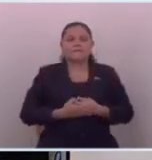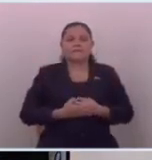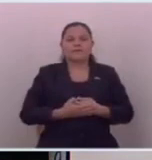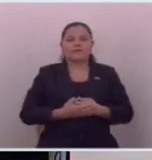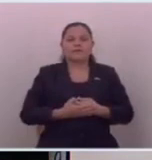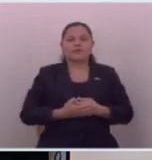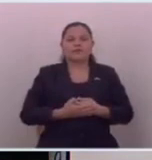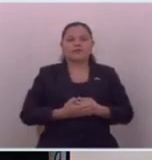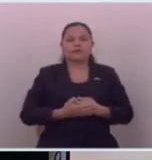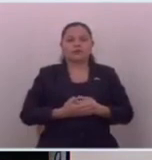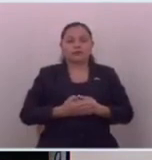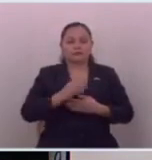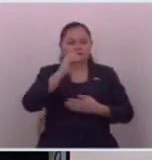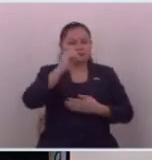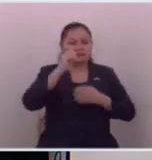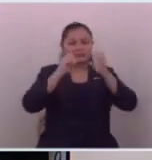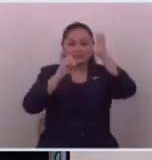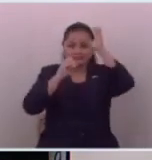cero ética